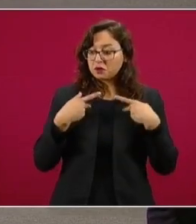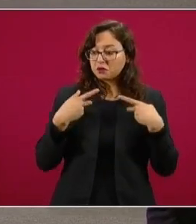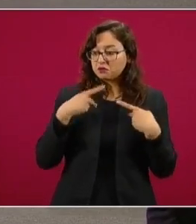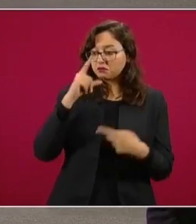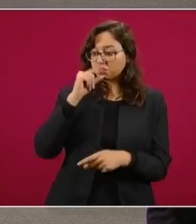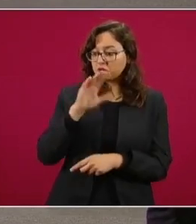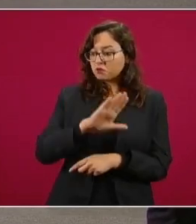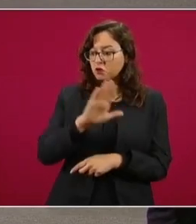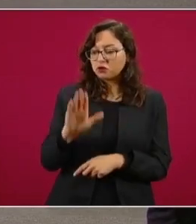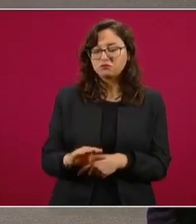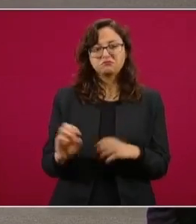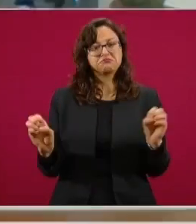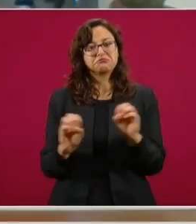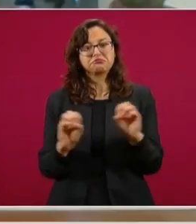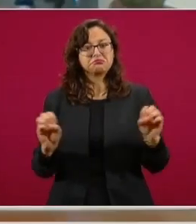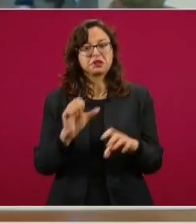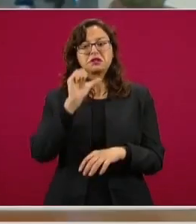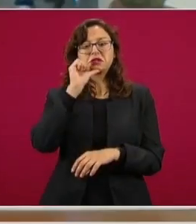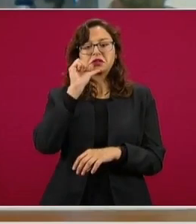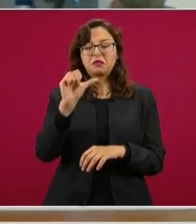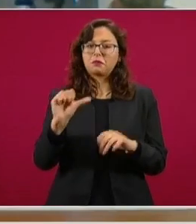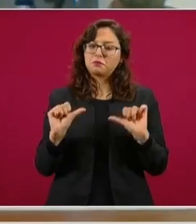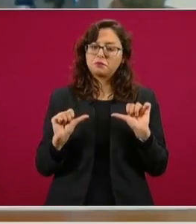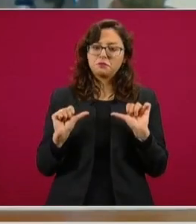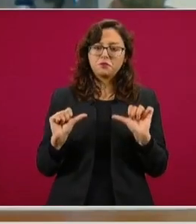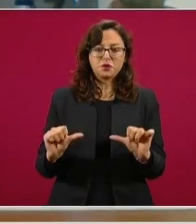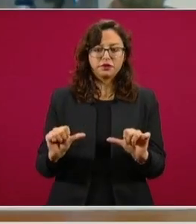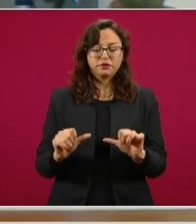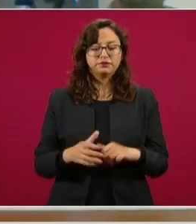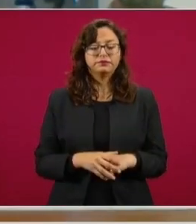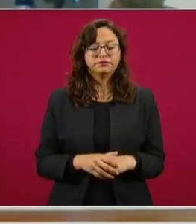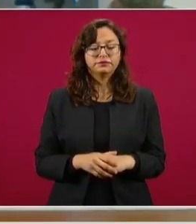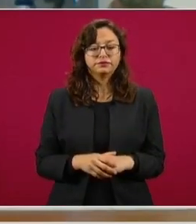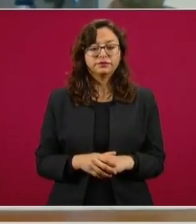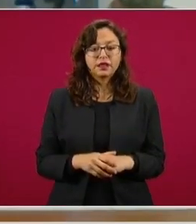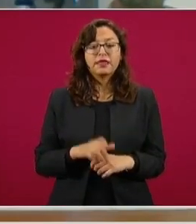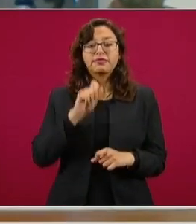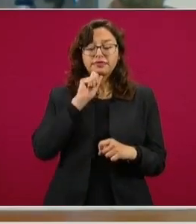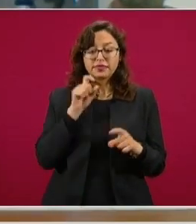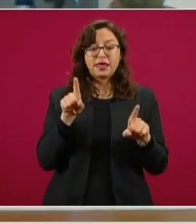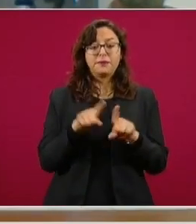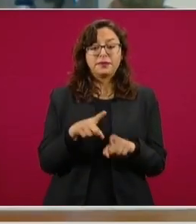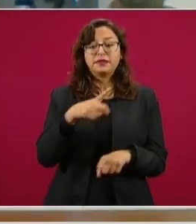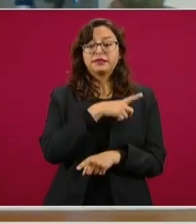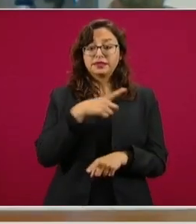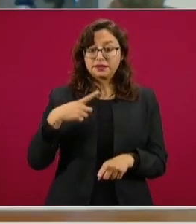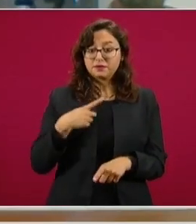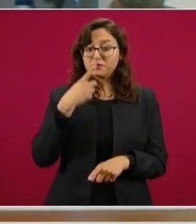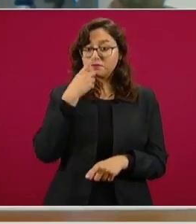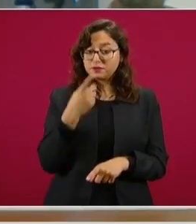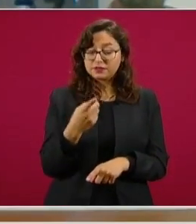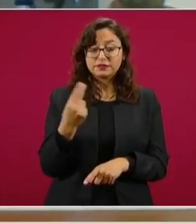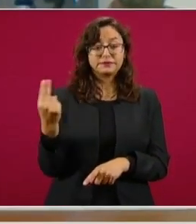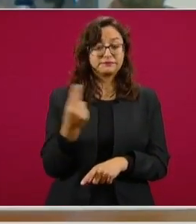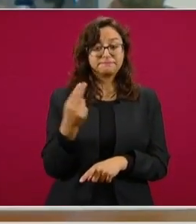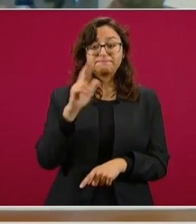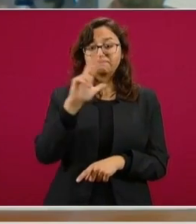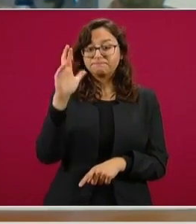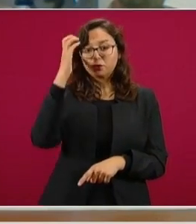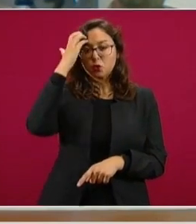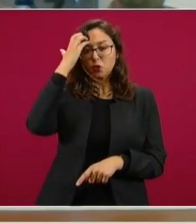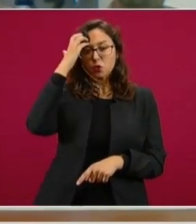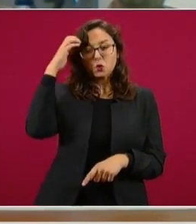en ambos estados. Cabe hacer mención, señor presidente, y tenemos que reconocerlo, la labor tan